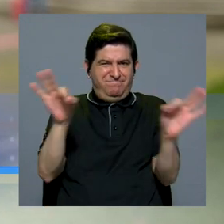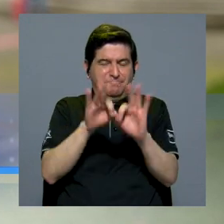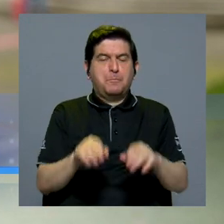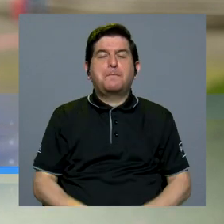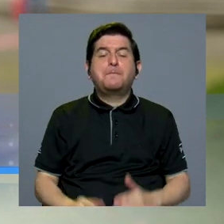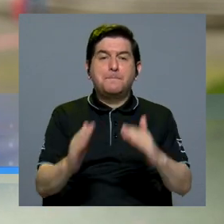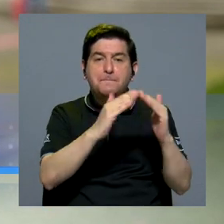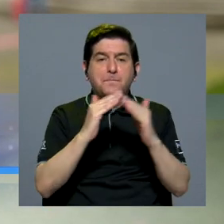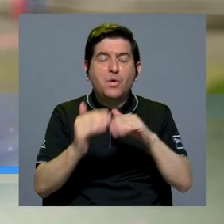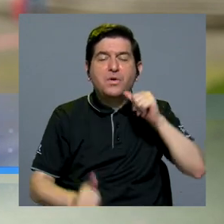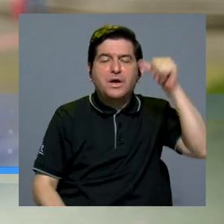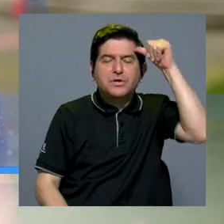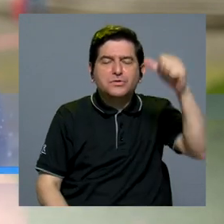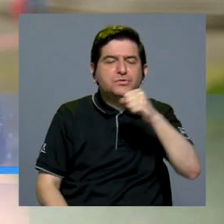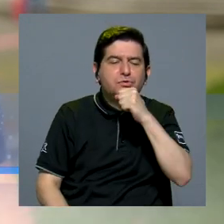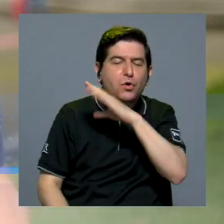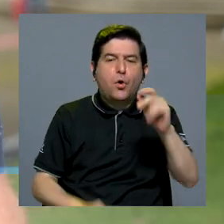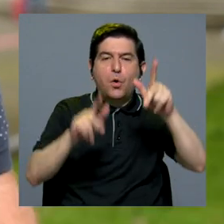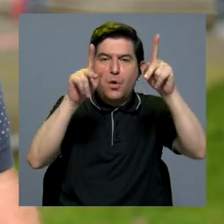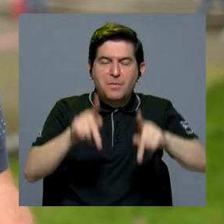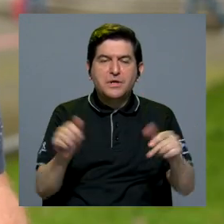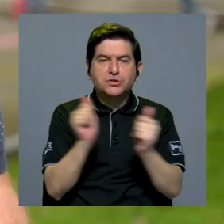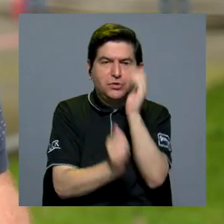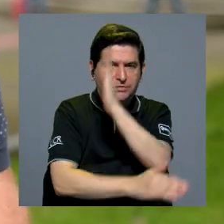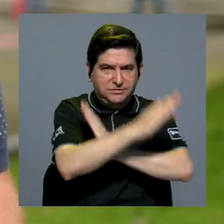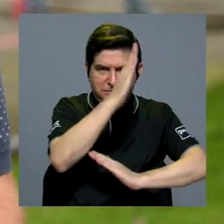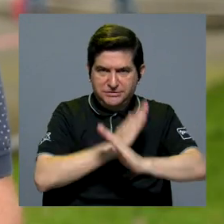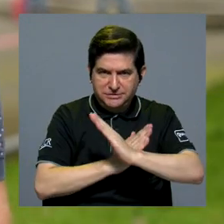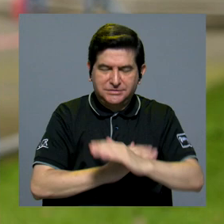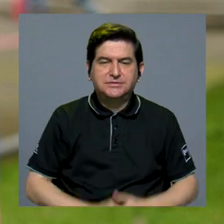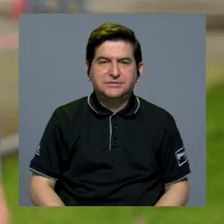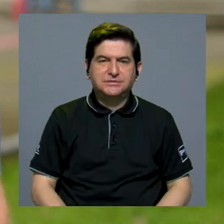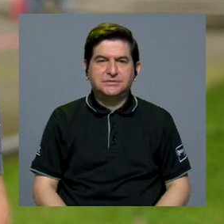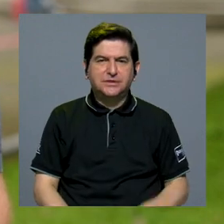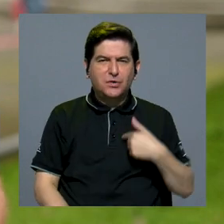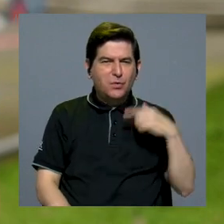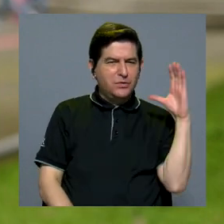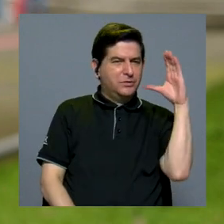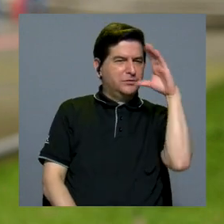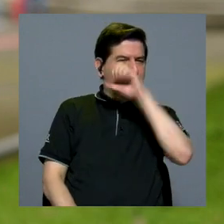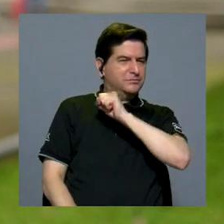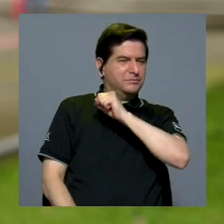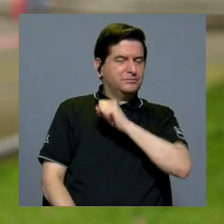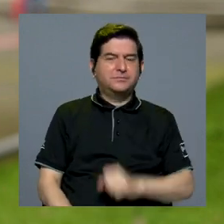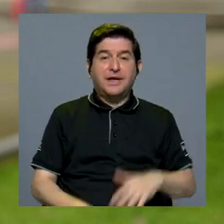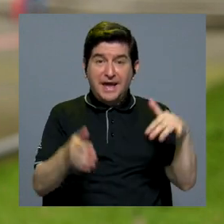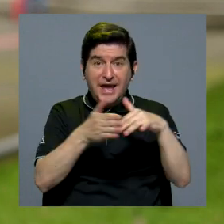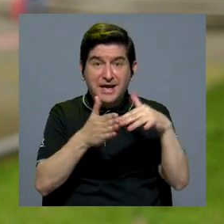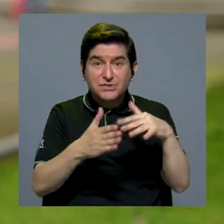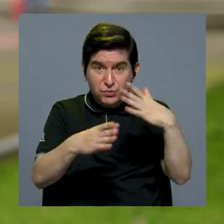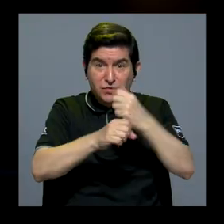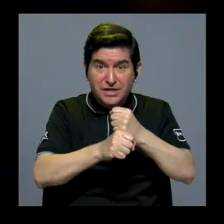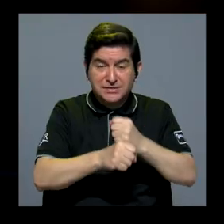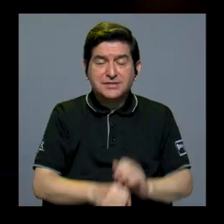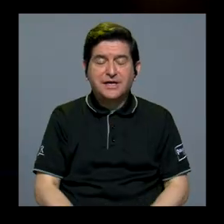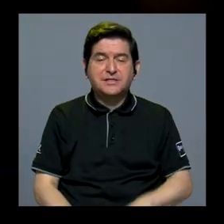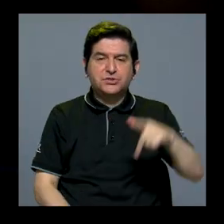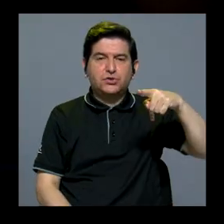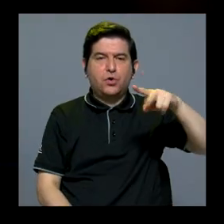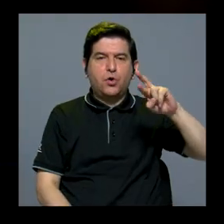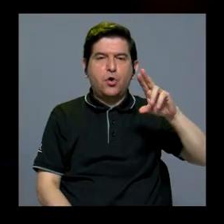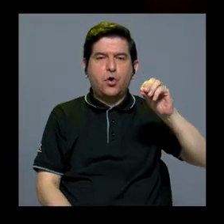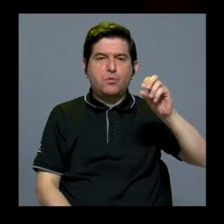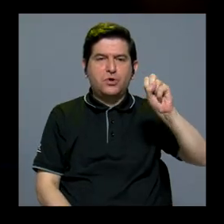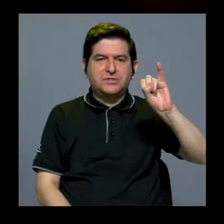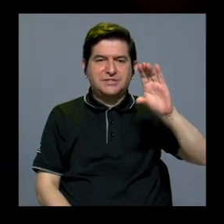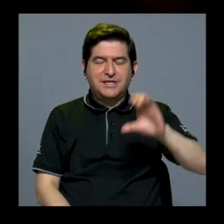con la población adulta mayor o con las personas con discapacidad. Ahí uno ve que en los estudios que hemos hecho de ProSIC se nota